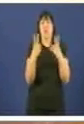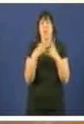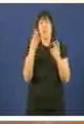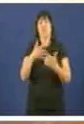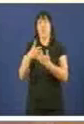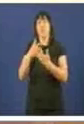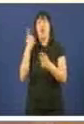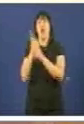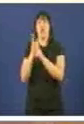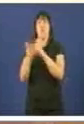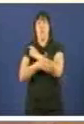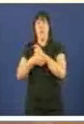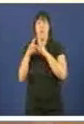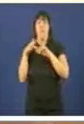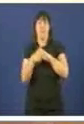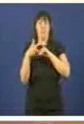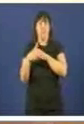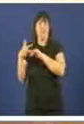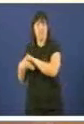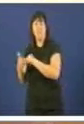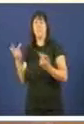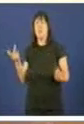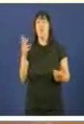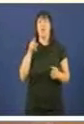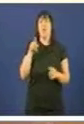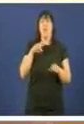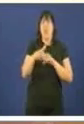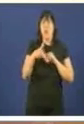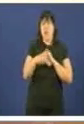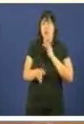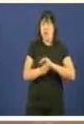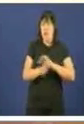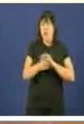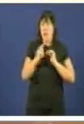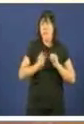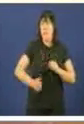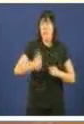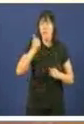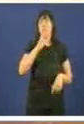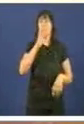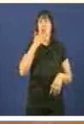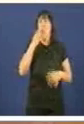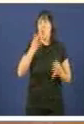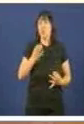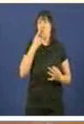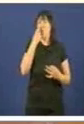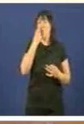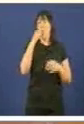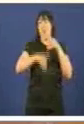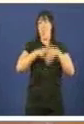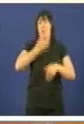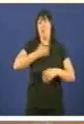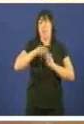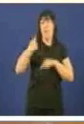contra a pobreza. Mas a súa carreira de recortes sociais non rematei aquí. Tamén, xusto día despois das eleccións